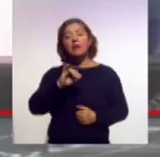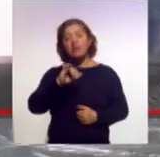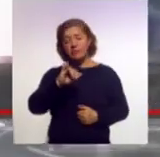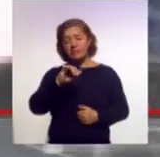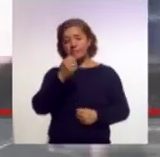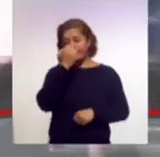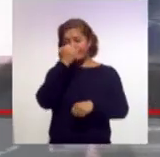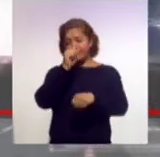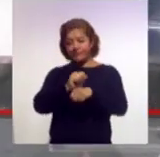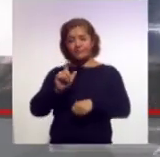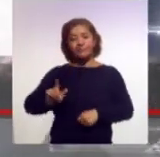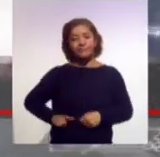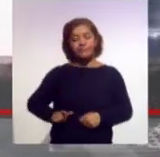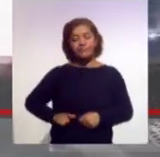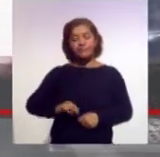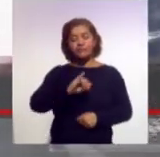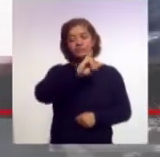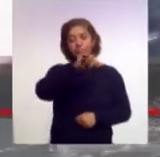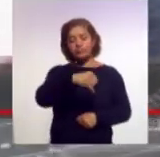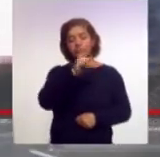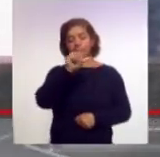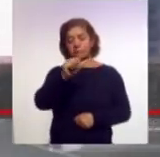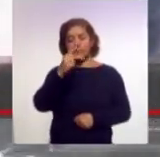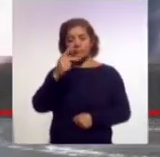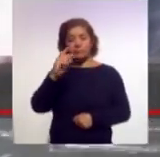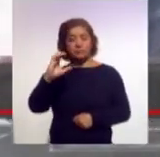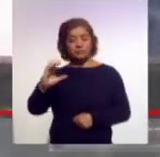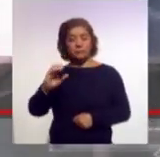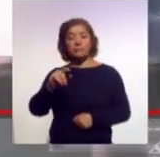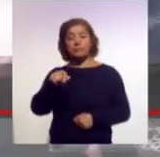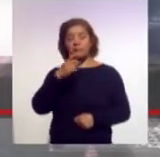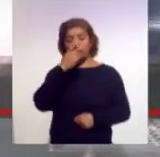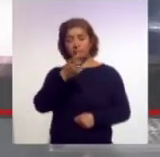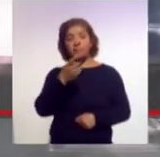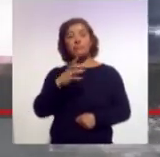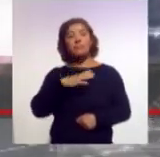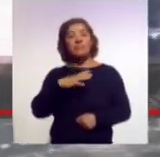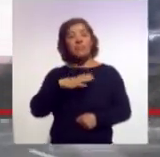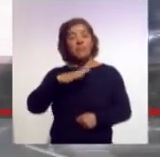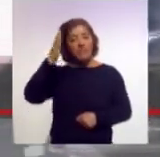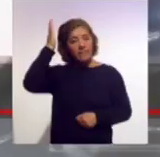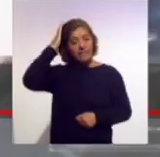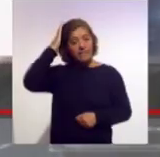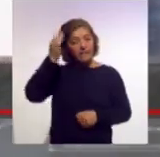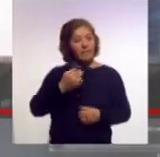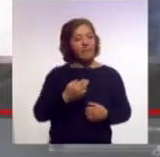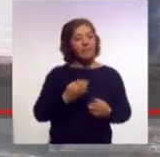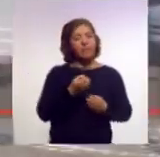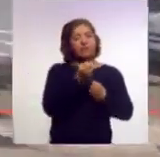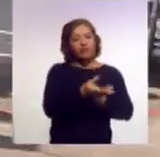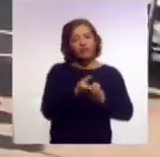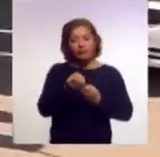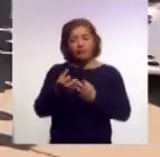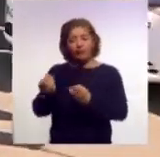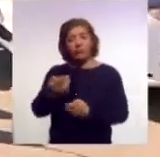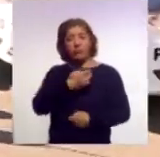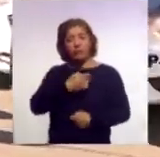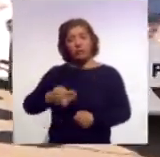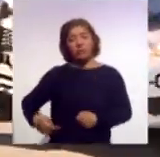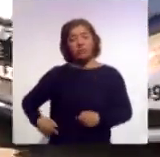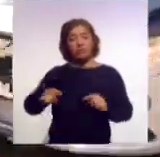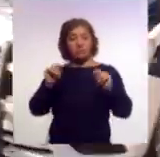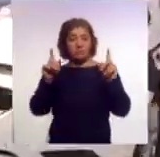José Aarón Pérez Carro, encabezó la entrega de unidades motorizadas para seguridad y servicios públicos en el municipio de Tlaxcala.